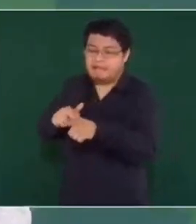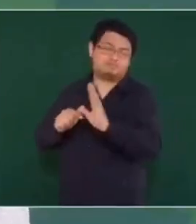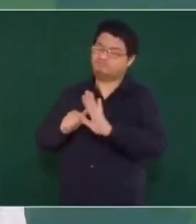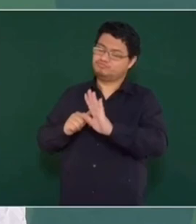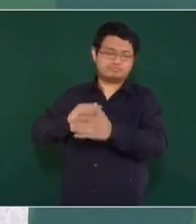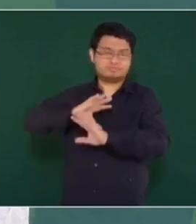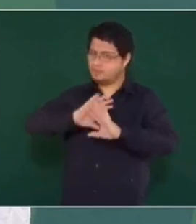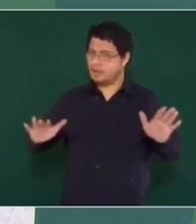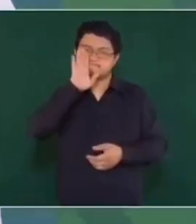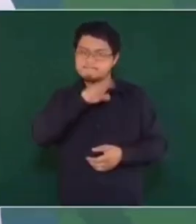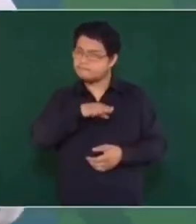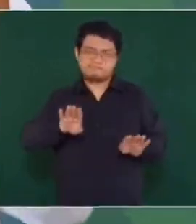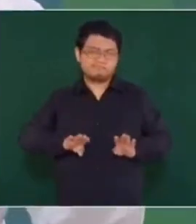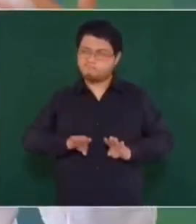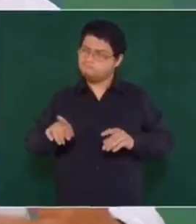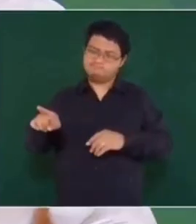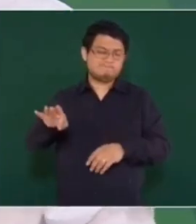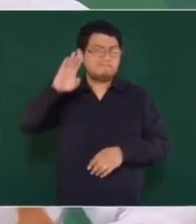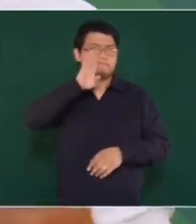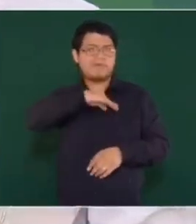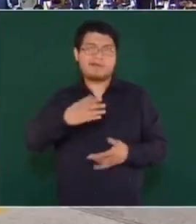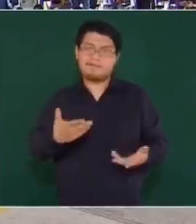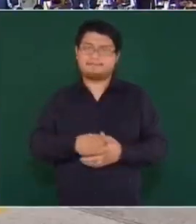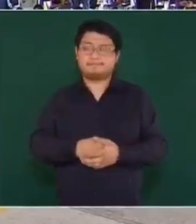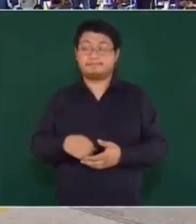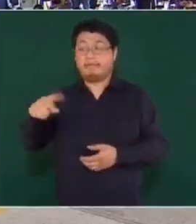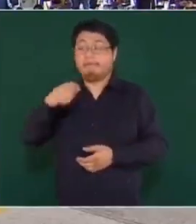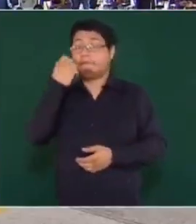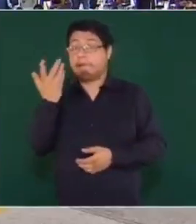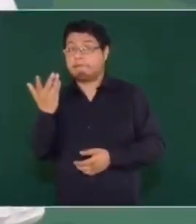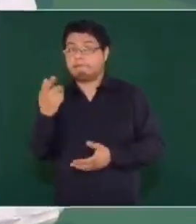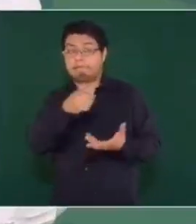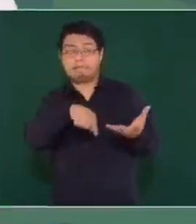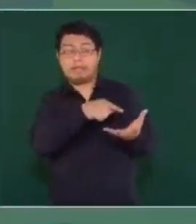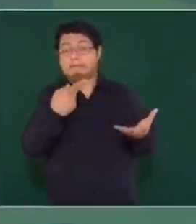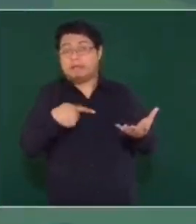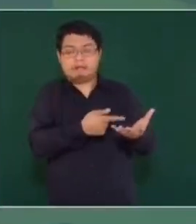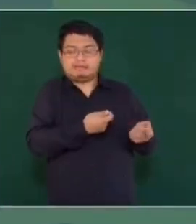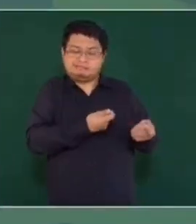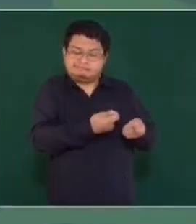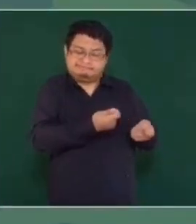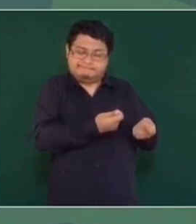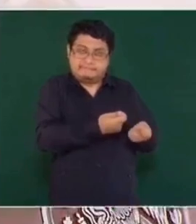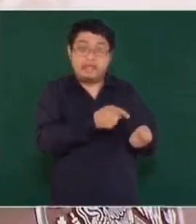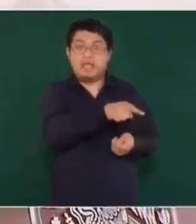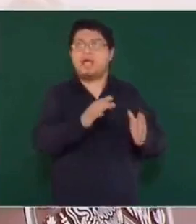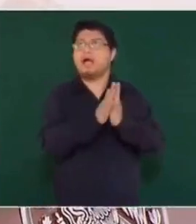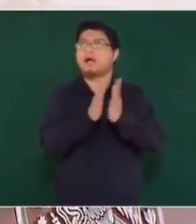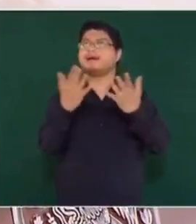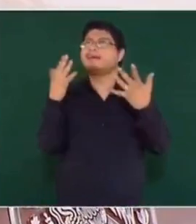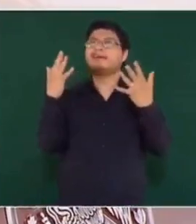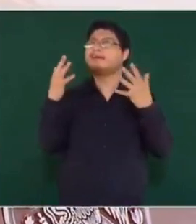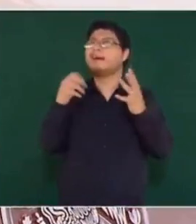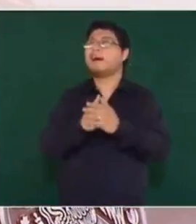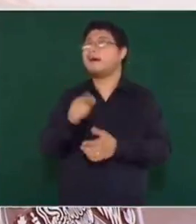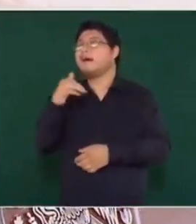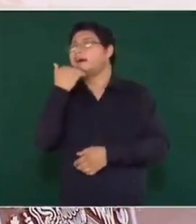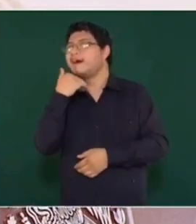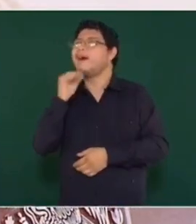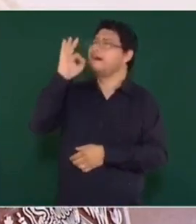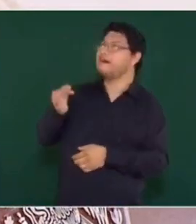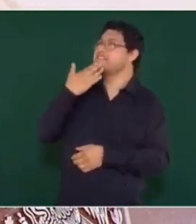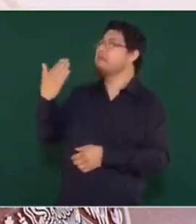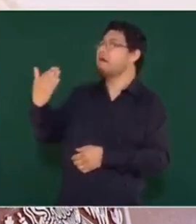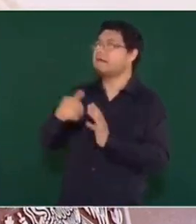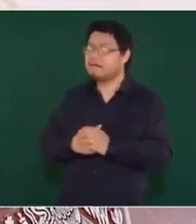se acabó lo del fraude. Ellos quisieran que el pueblo siguiera aplaudiendo el saqueo, la corrupción,